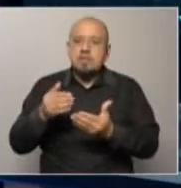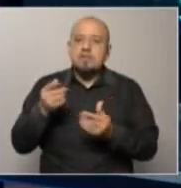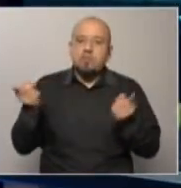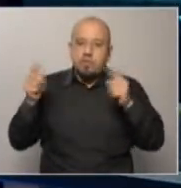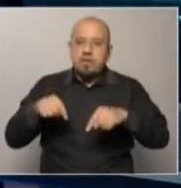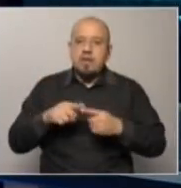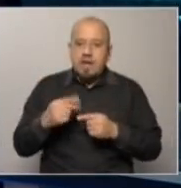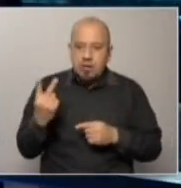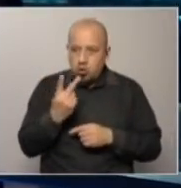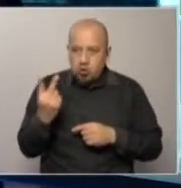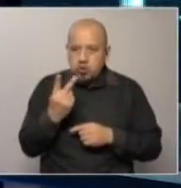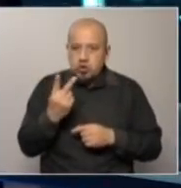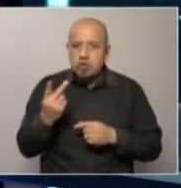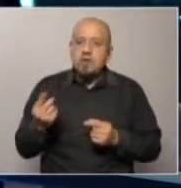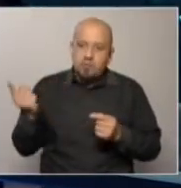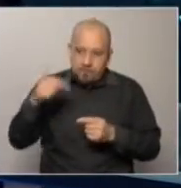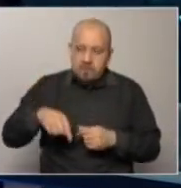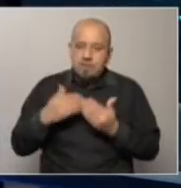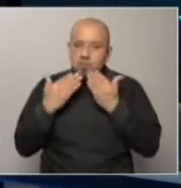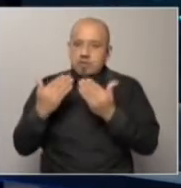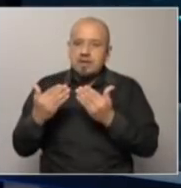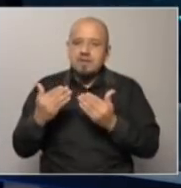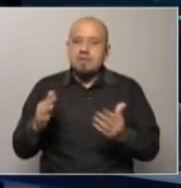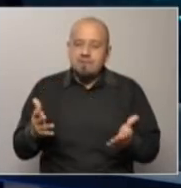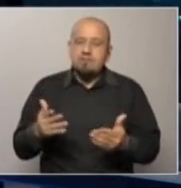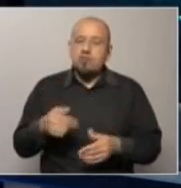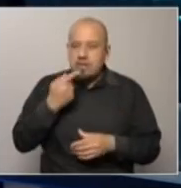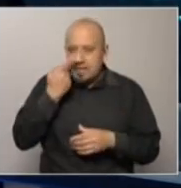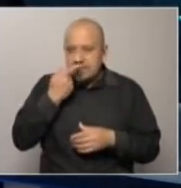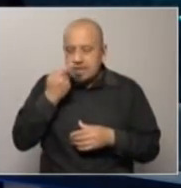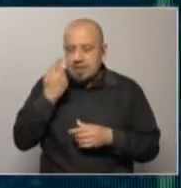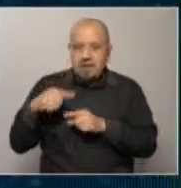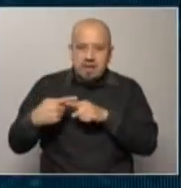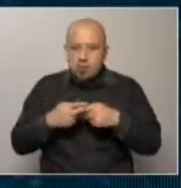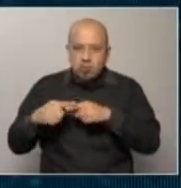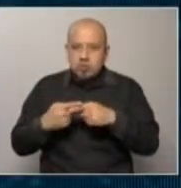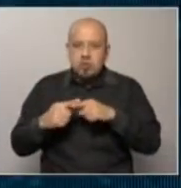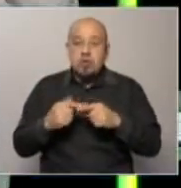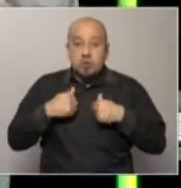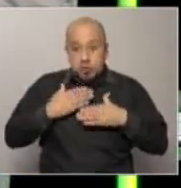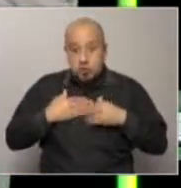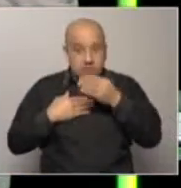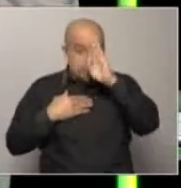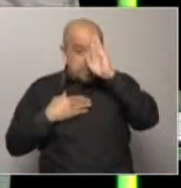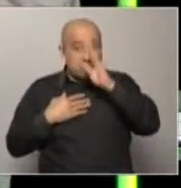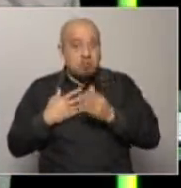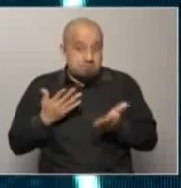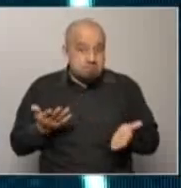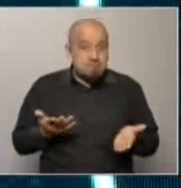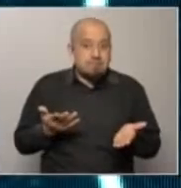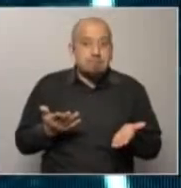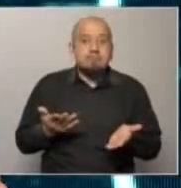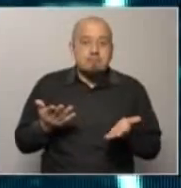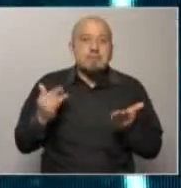Agustín también a los dos fue muy grato escucharlos debatir y está ahí y nosotros aprendimos ¿no? sí, una linda clase dentro